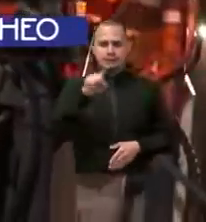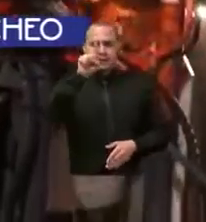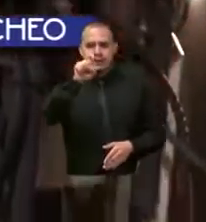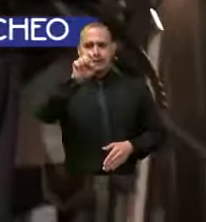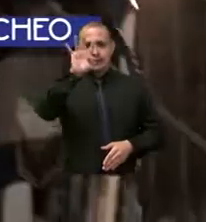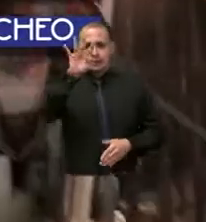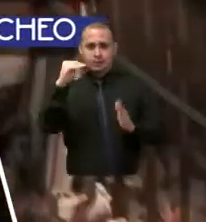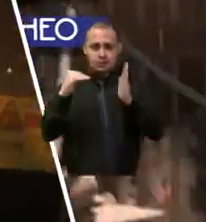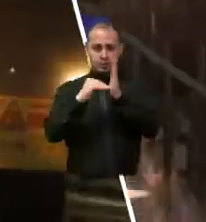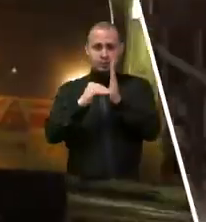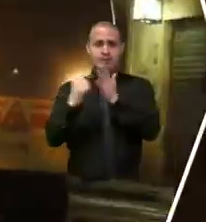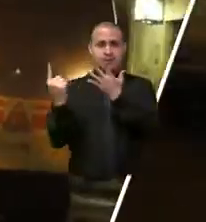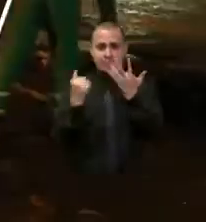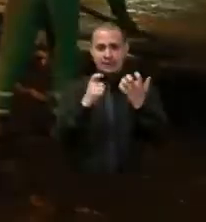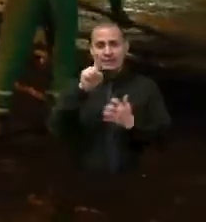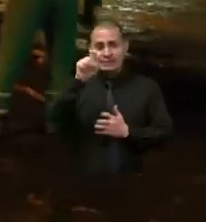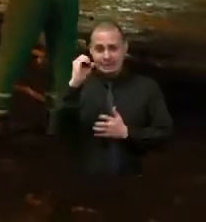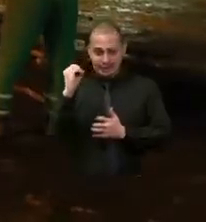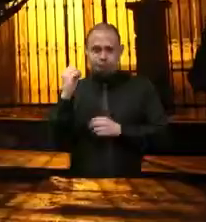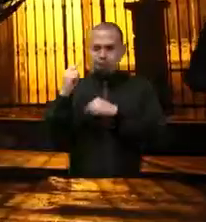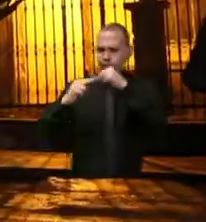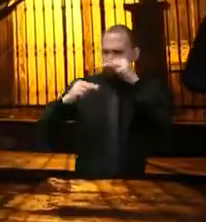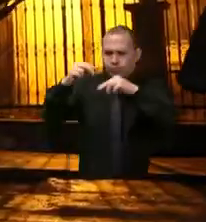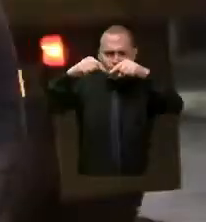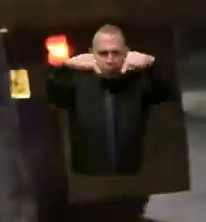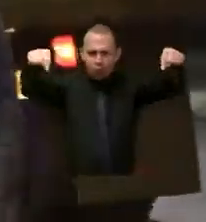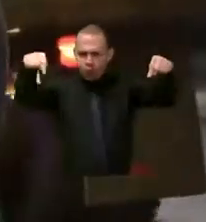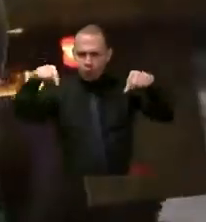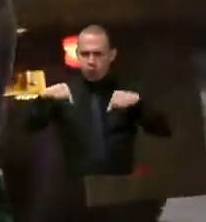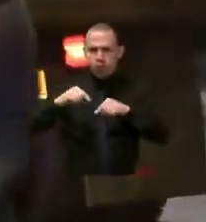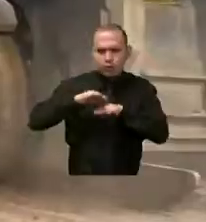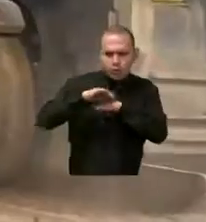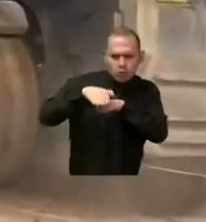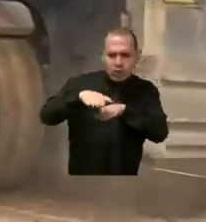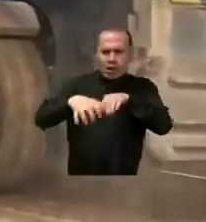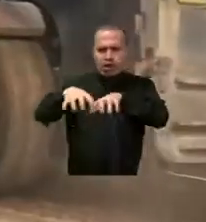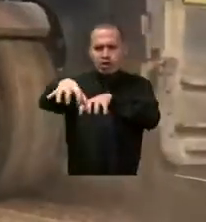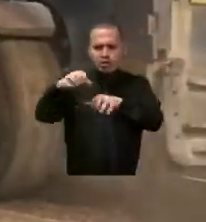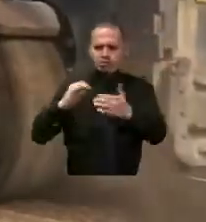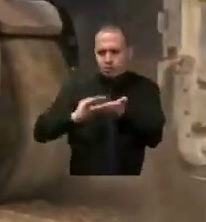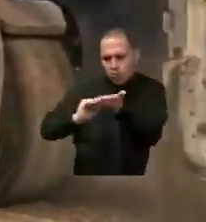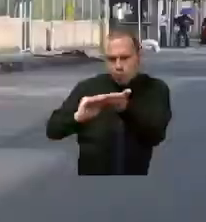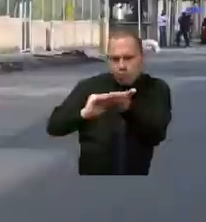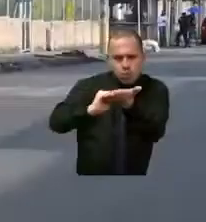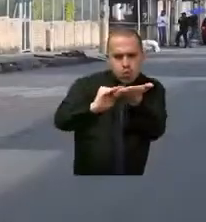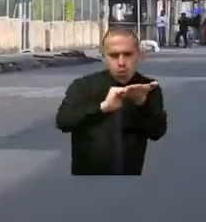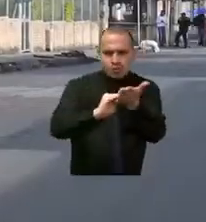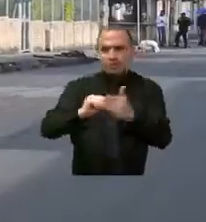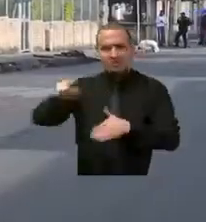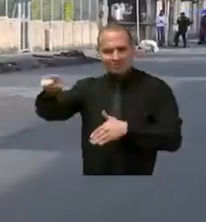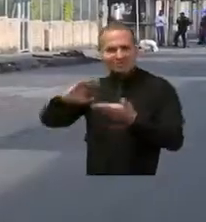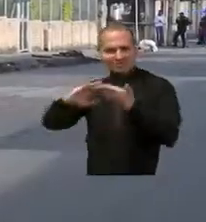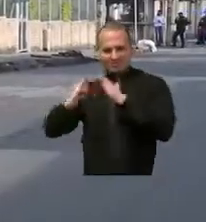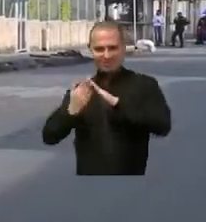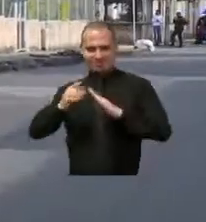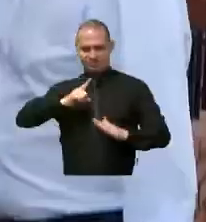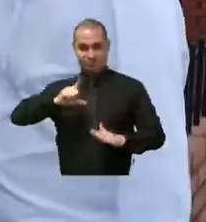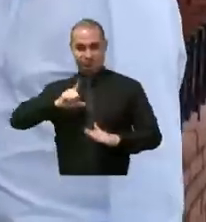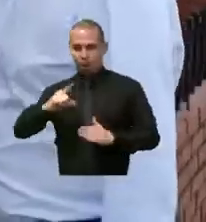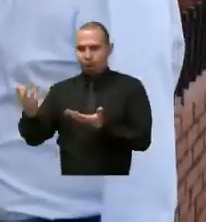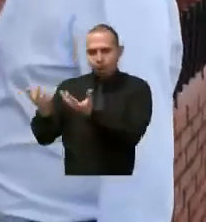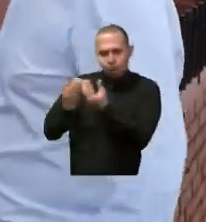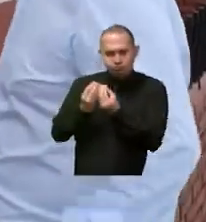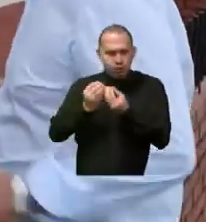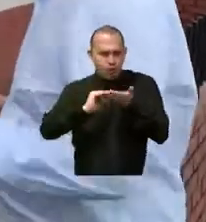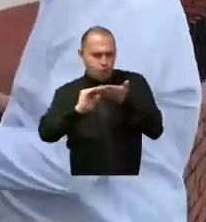.460 metros cuadrados con el programa de mantenimiento vial, concertados con los líderes de las Juntas de